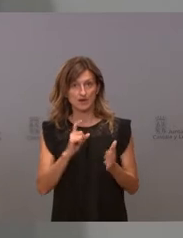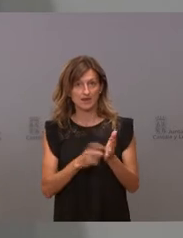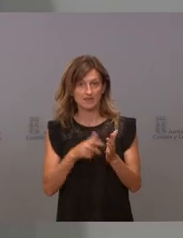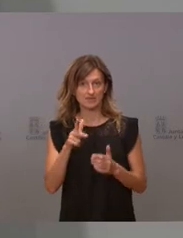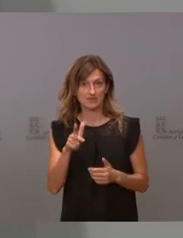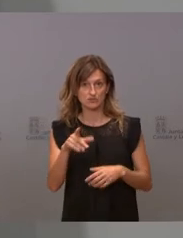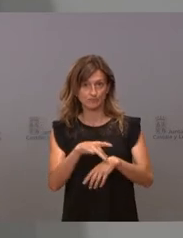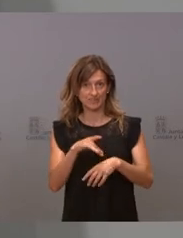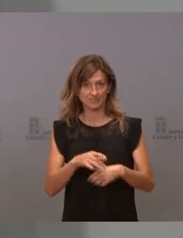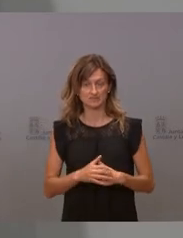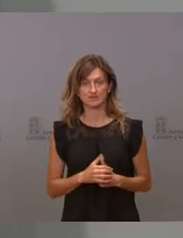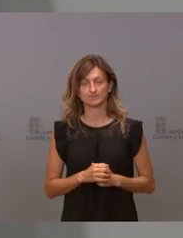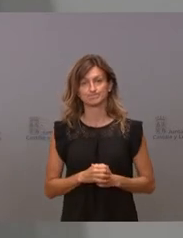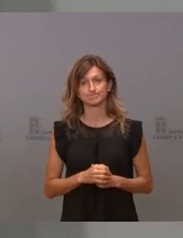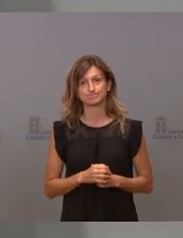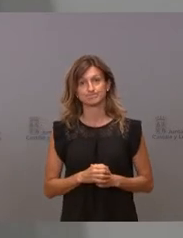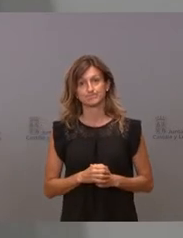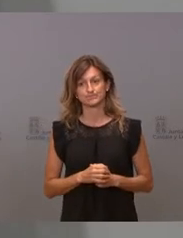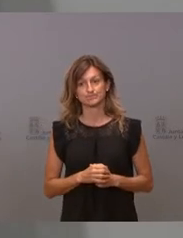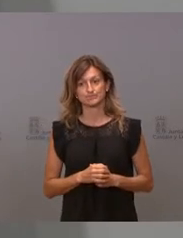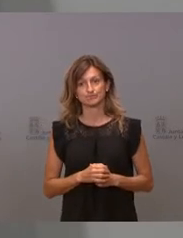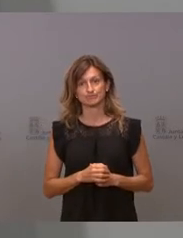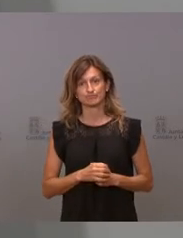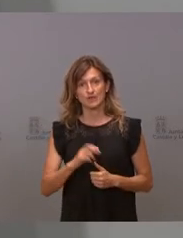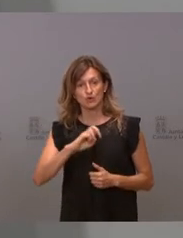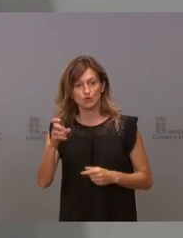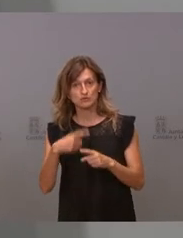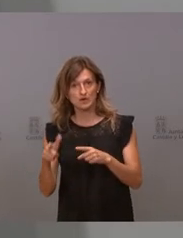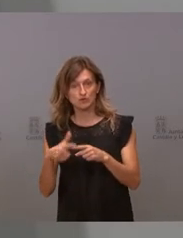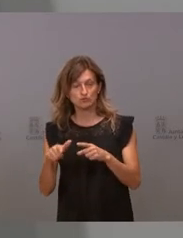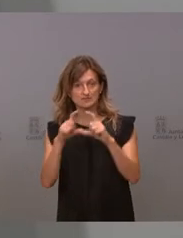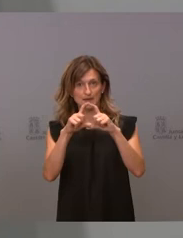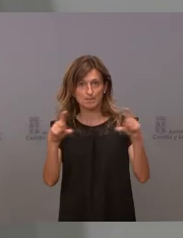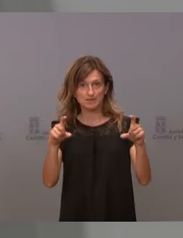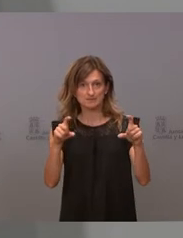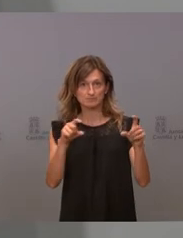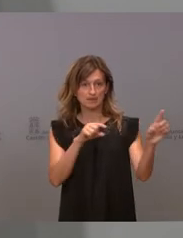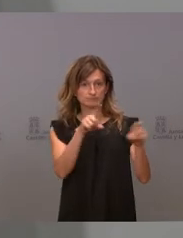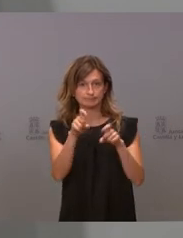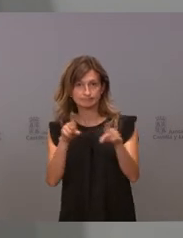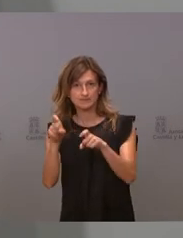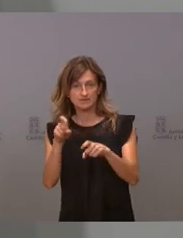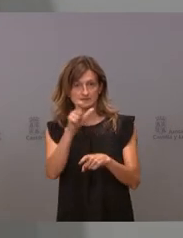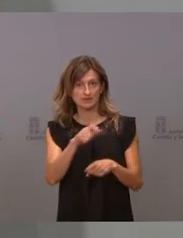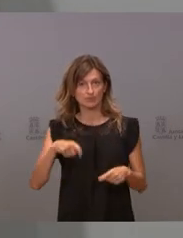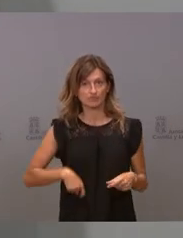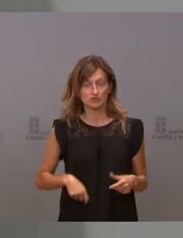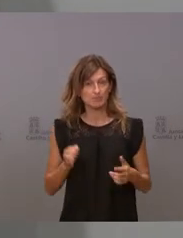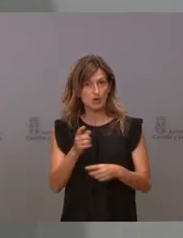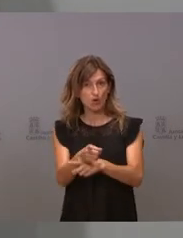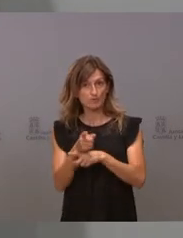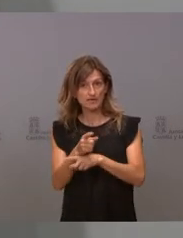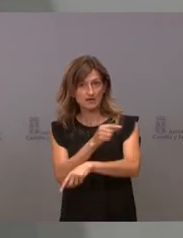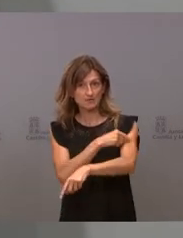paciente. Otra cosa es lo que hacen las empresas con sus procesos de selección y las condiciones que ponen. Pero obligar a vacunarse,